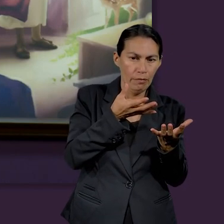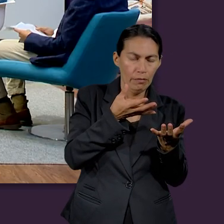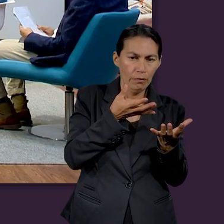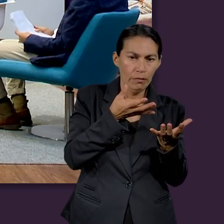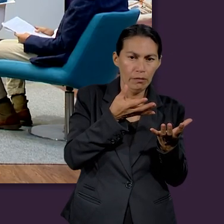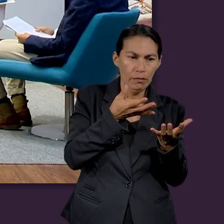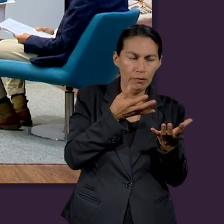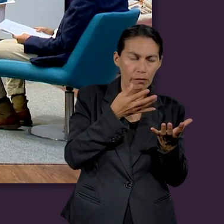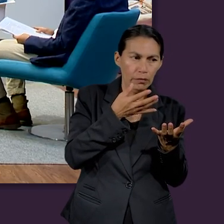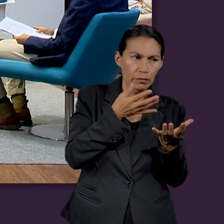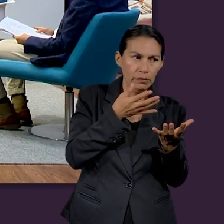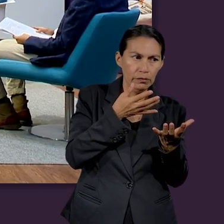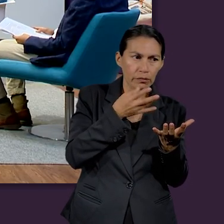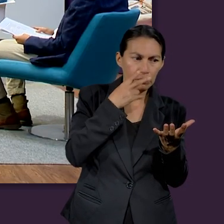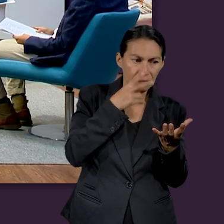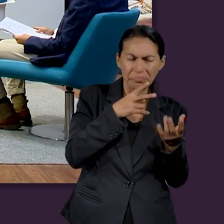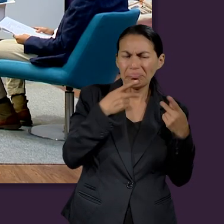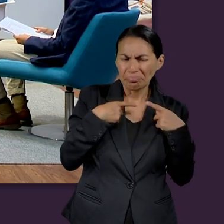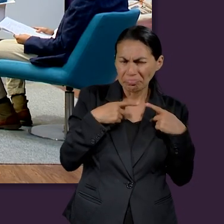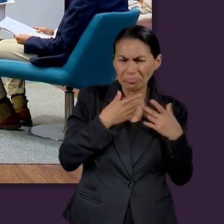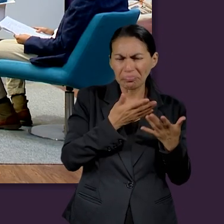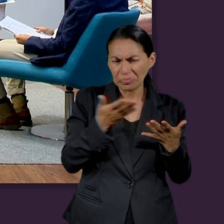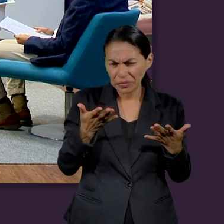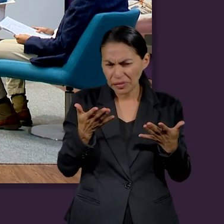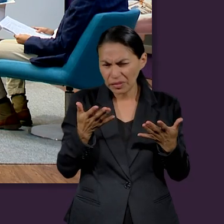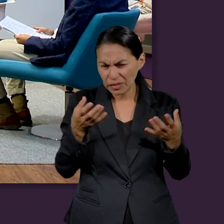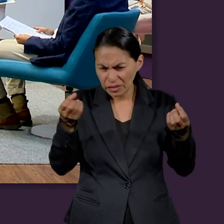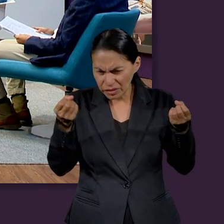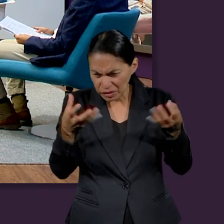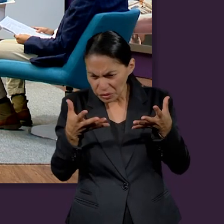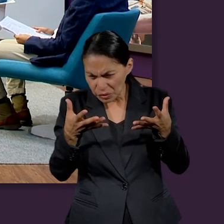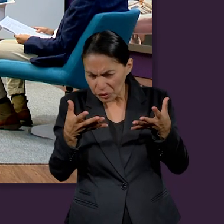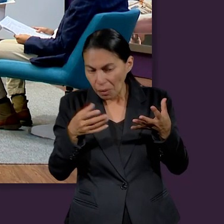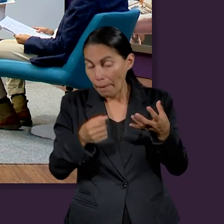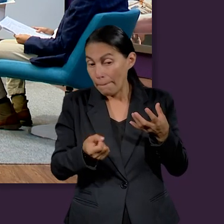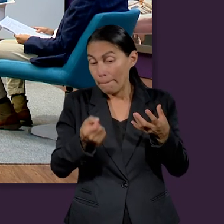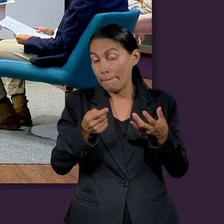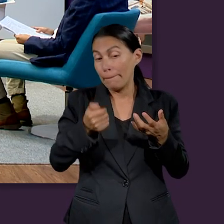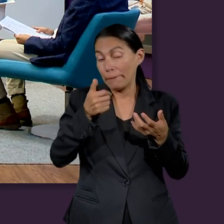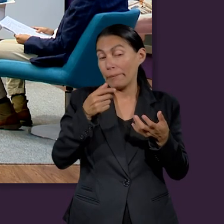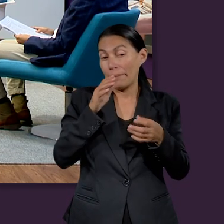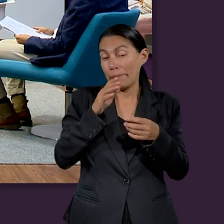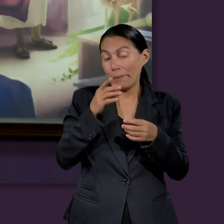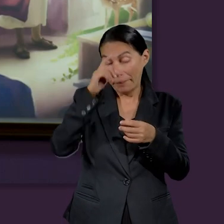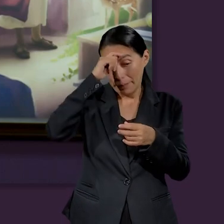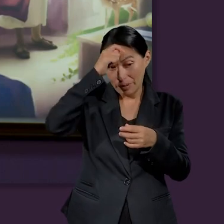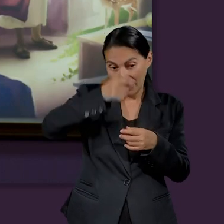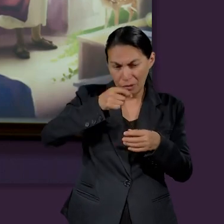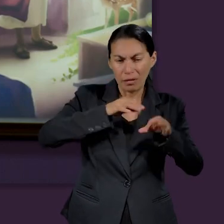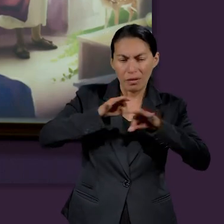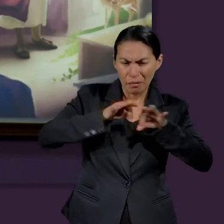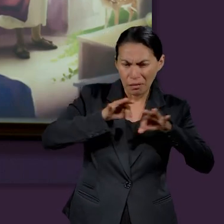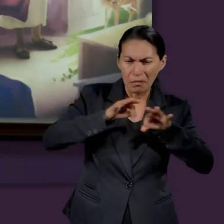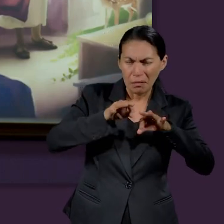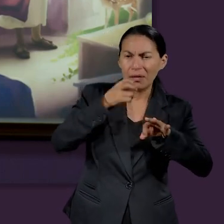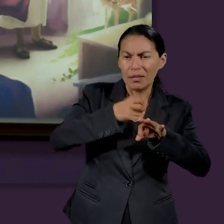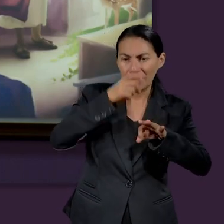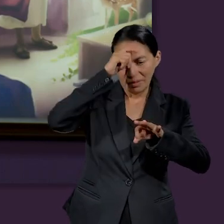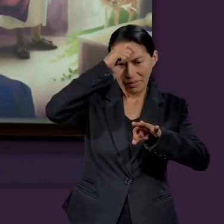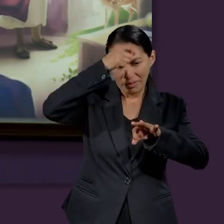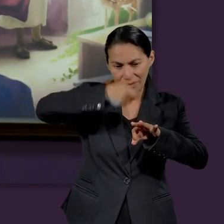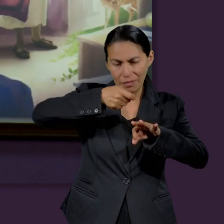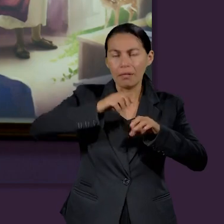dio como al ser humano, vio que para la creación tendríamos como la bendición de trabajar.